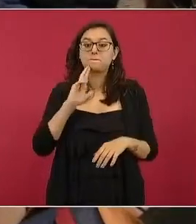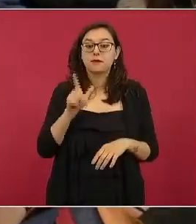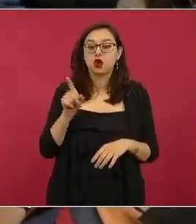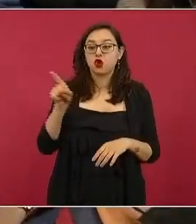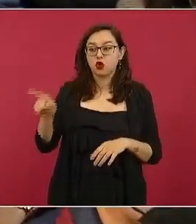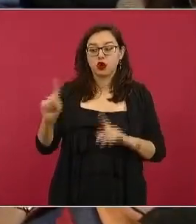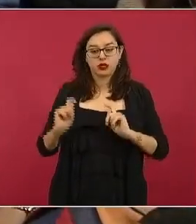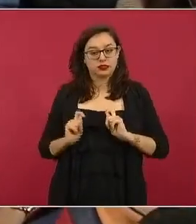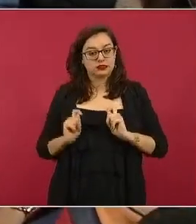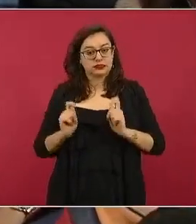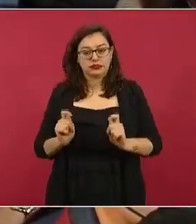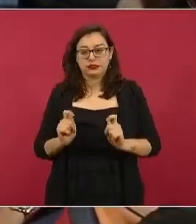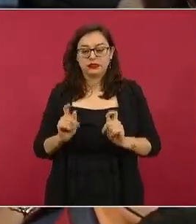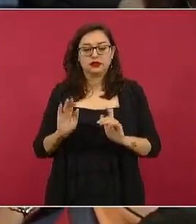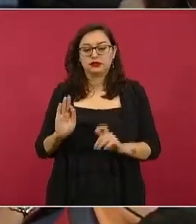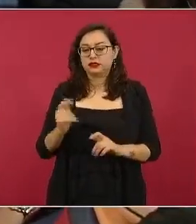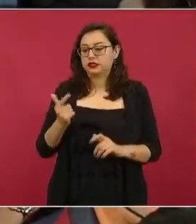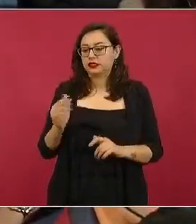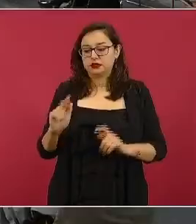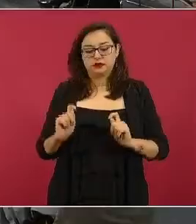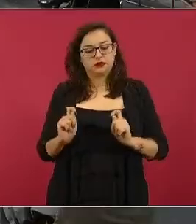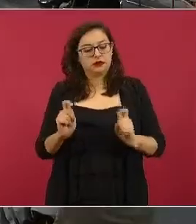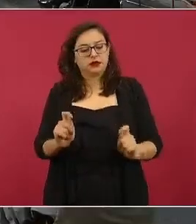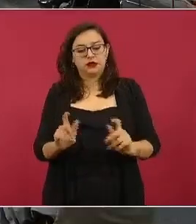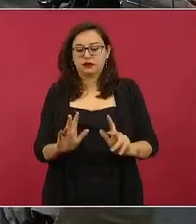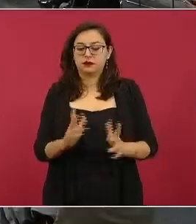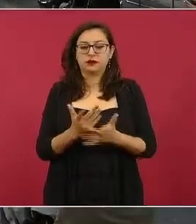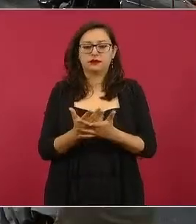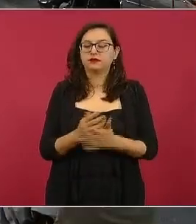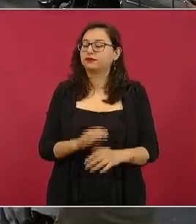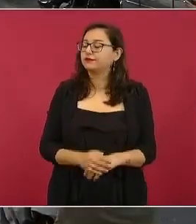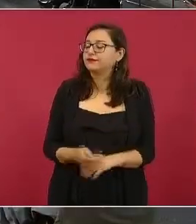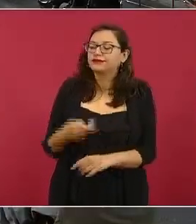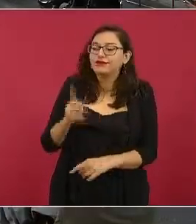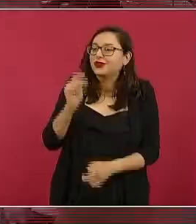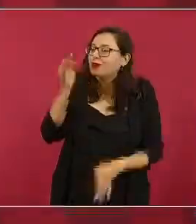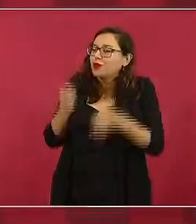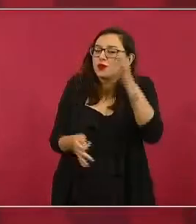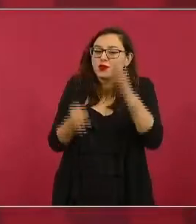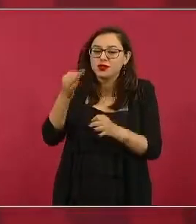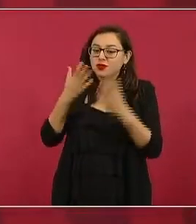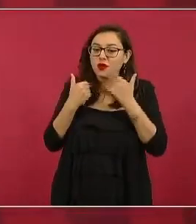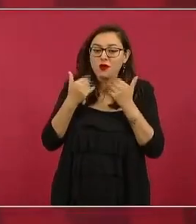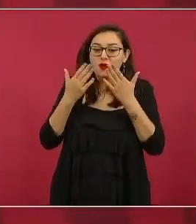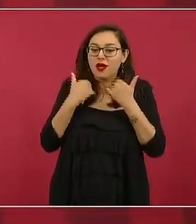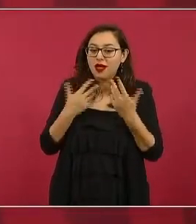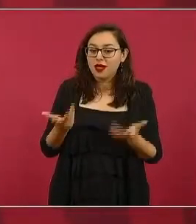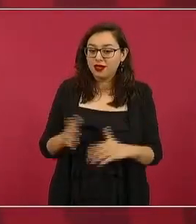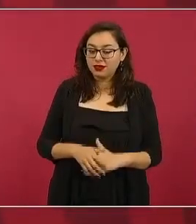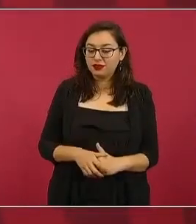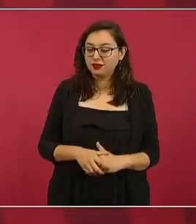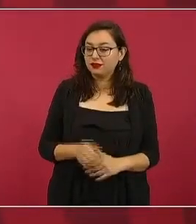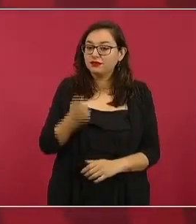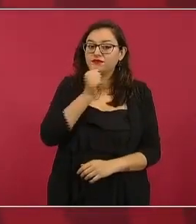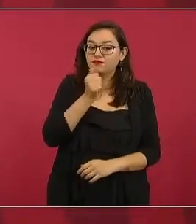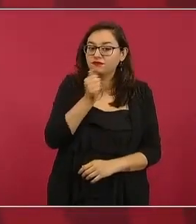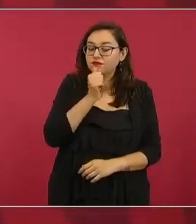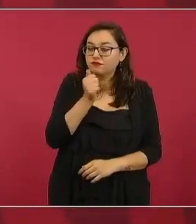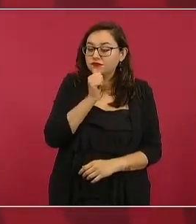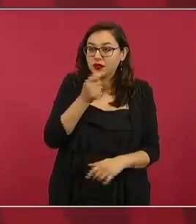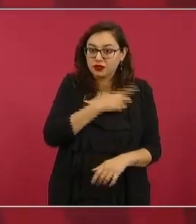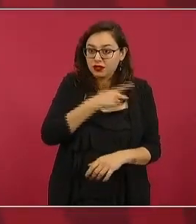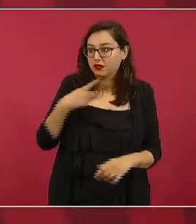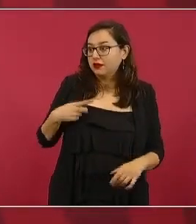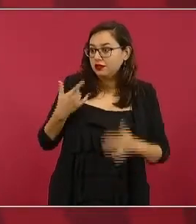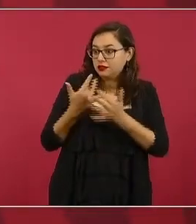en lo que se resuelve esta situación pero todavía no está juzgado el caso hay que esperarnos